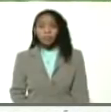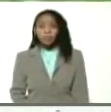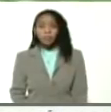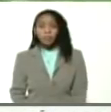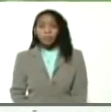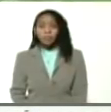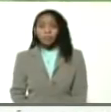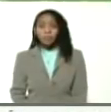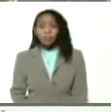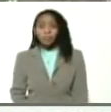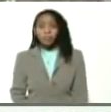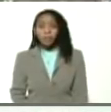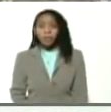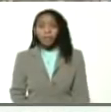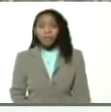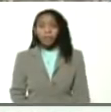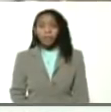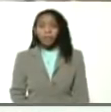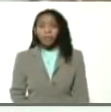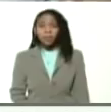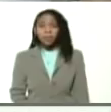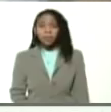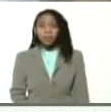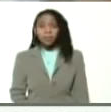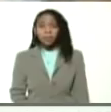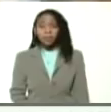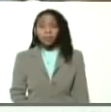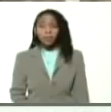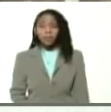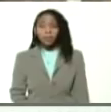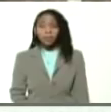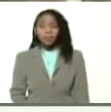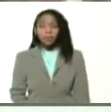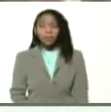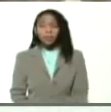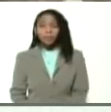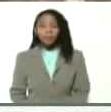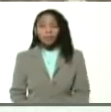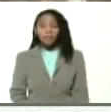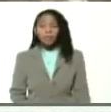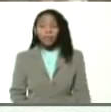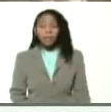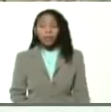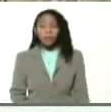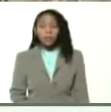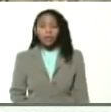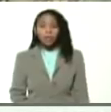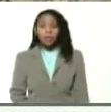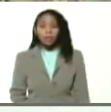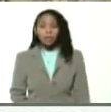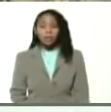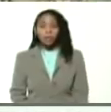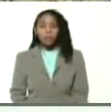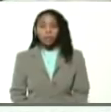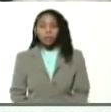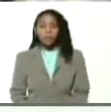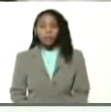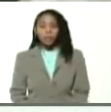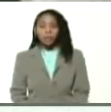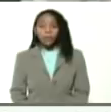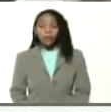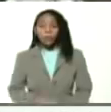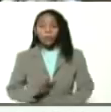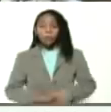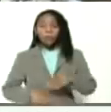fue un paso en falso que dio el pueblo de Venezuela al votar por esa gente hay que tener conciencia paso